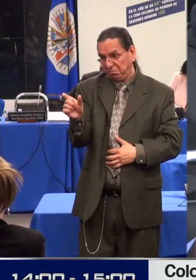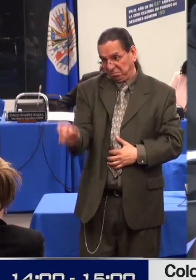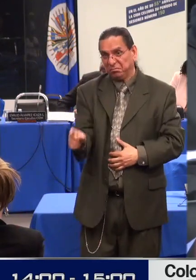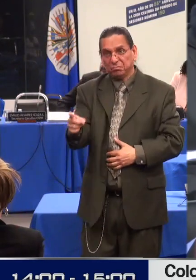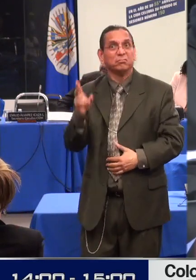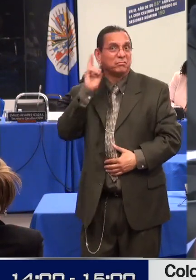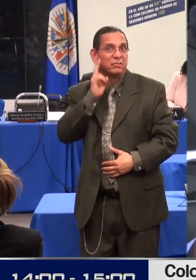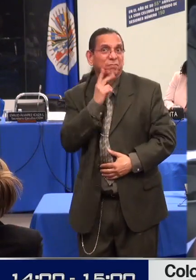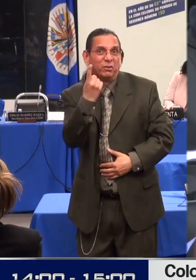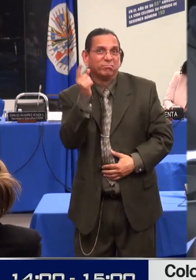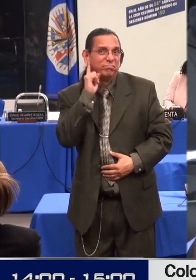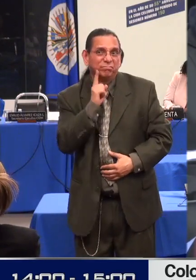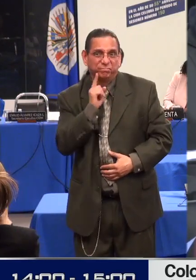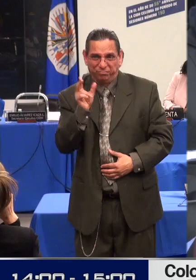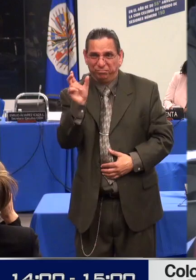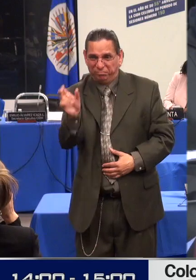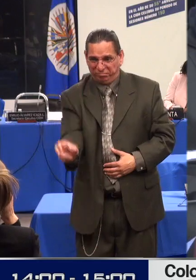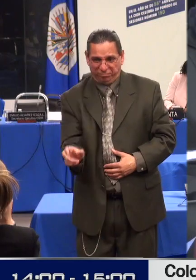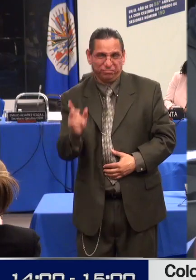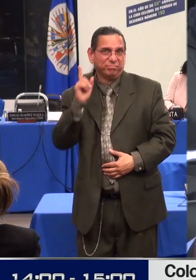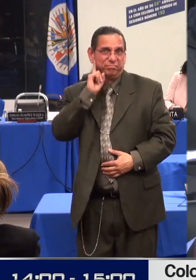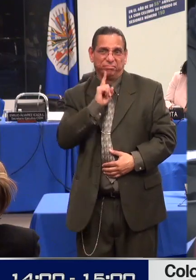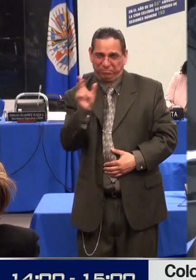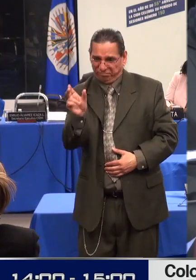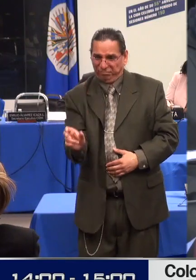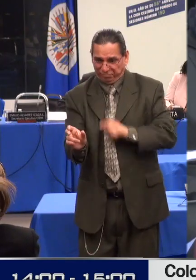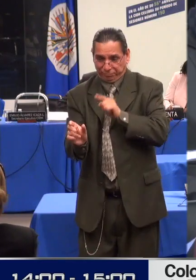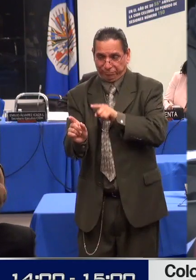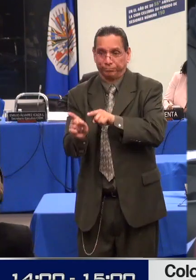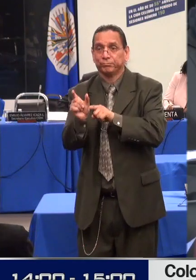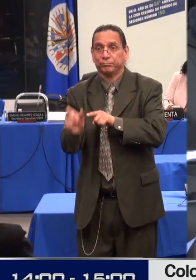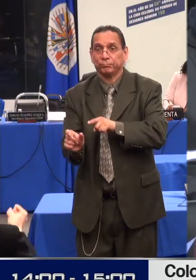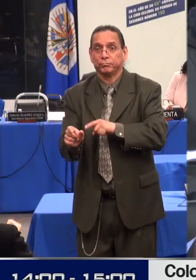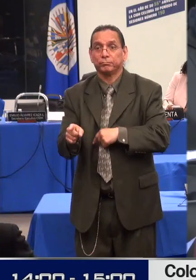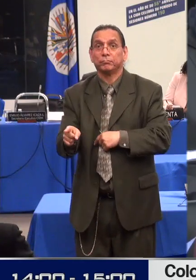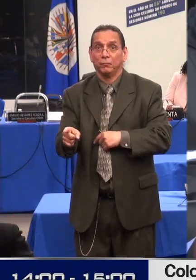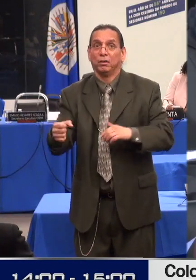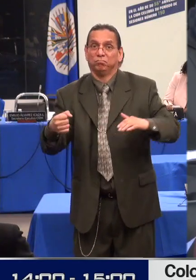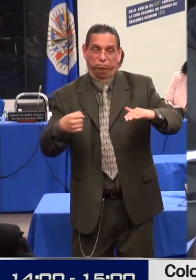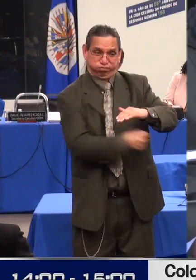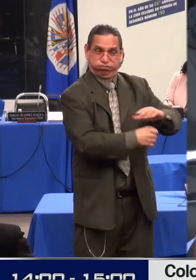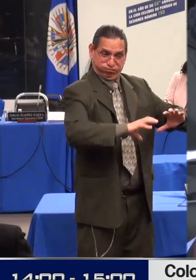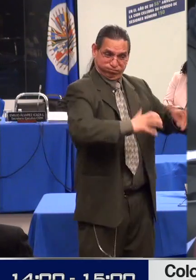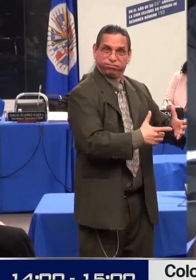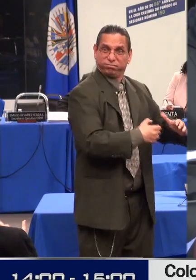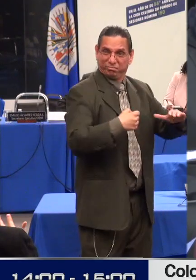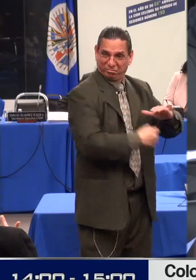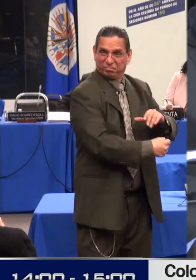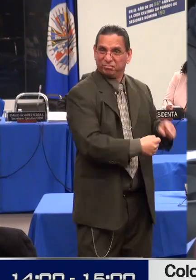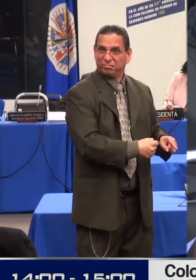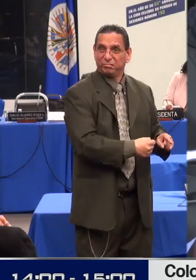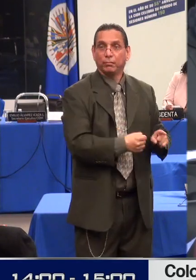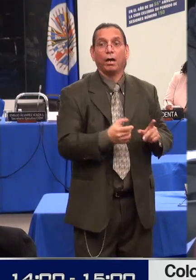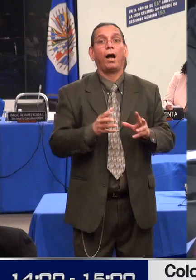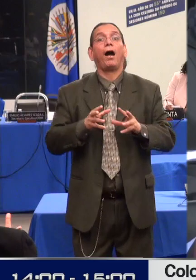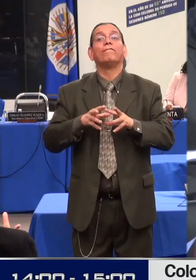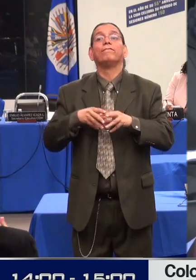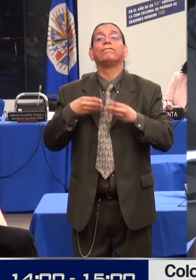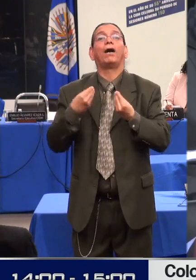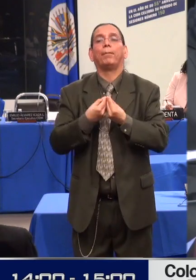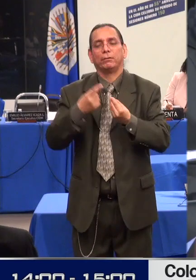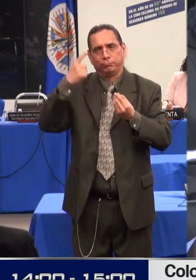herencia de su padre. Hay muy poco control sobre el manejo patrimonial que hacen los guardas del patrimonio de las personas